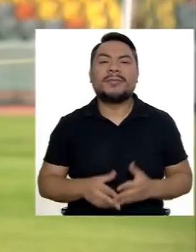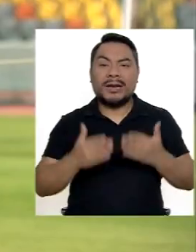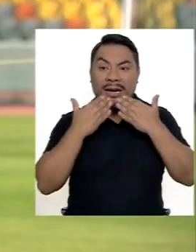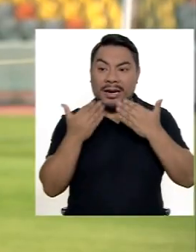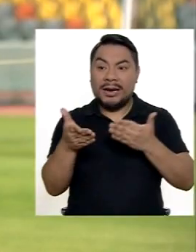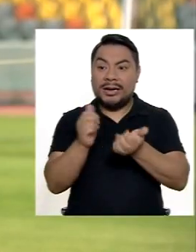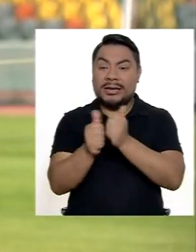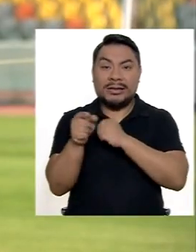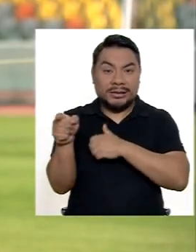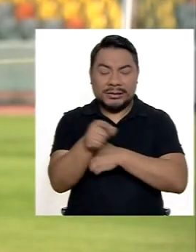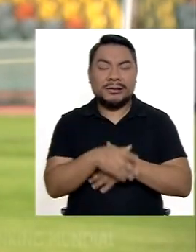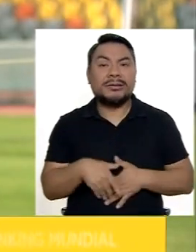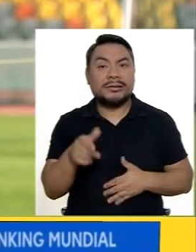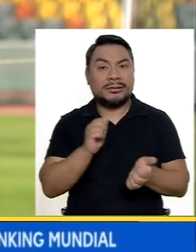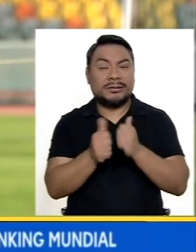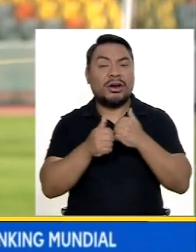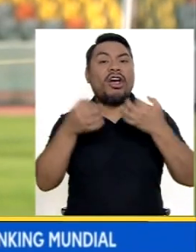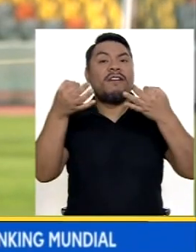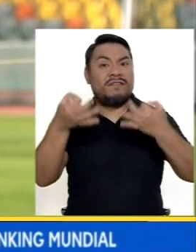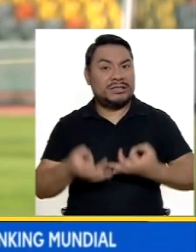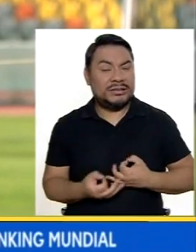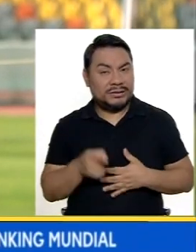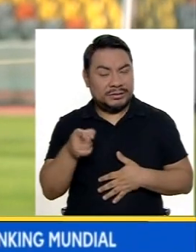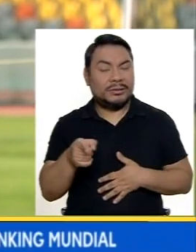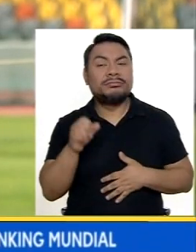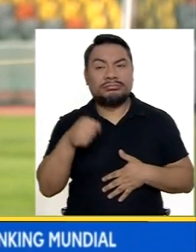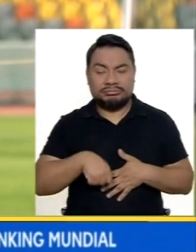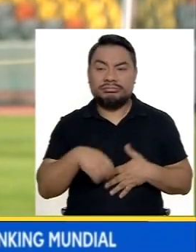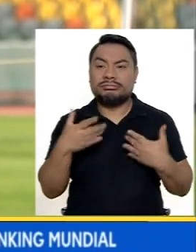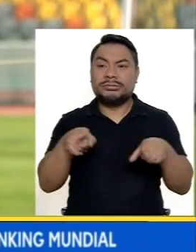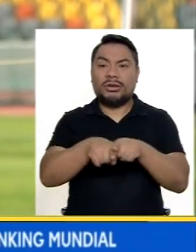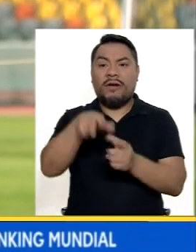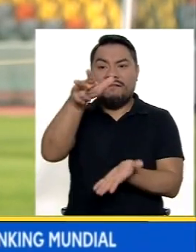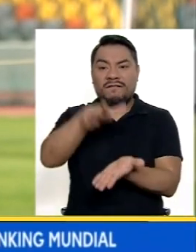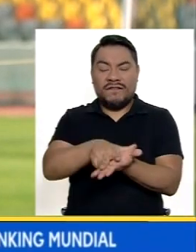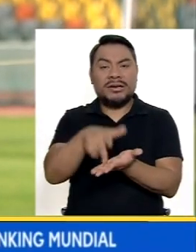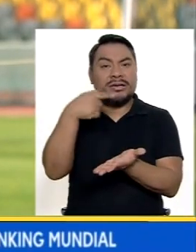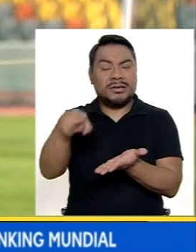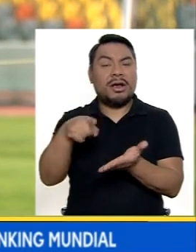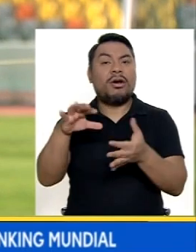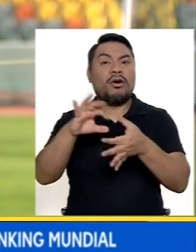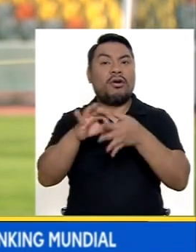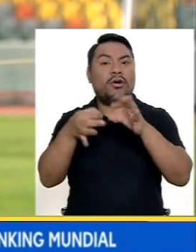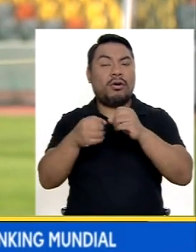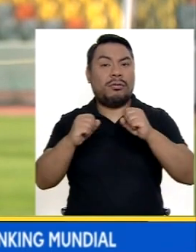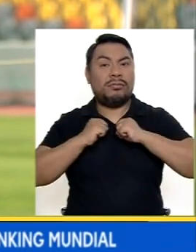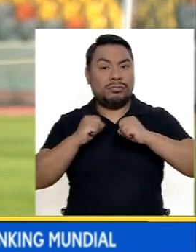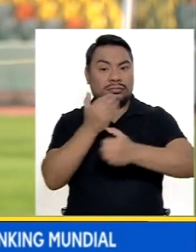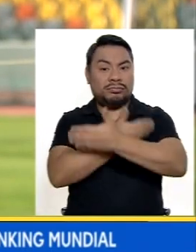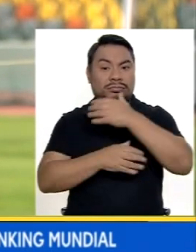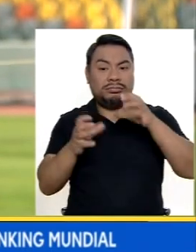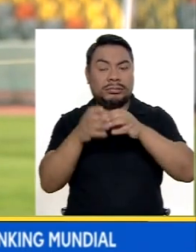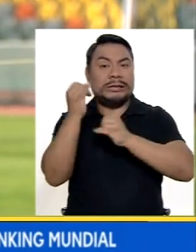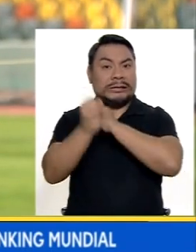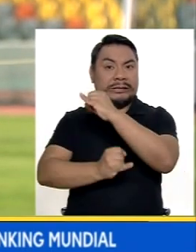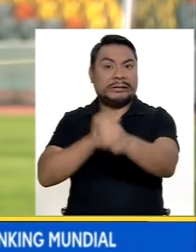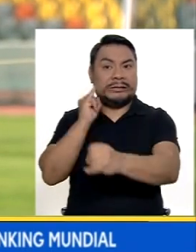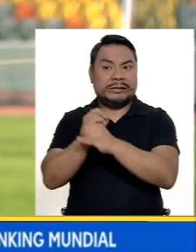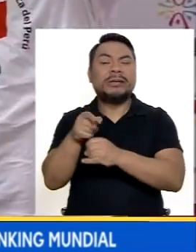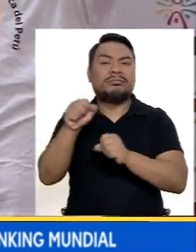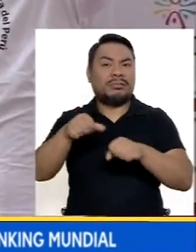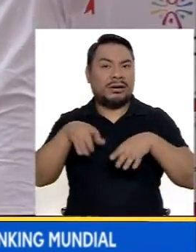Y gracias a estos eventos Que son eventos oficiales Reconocidos por la World Parathletic Y el Comité Paralímpico